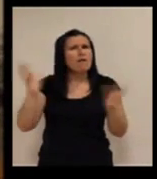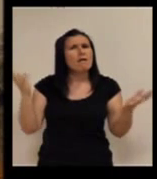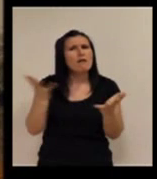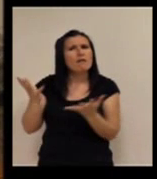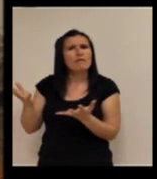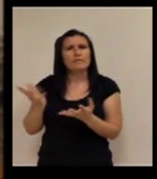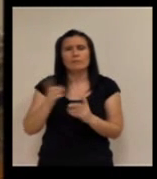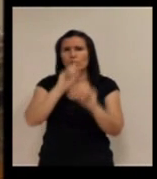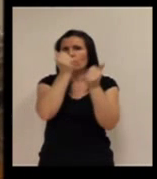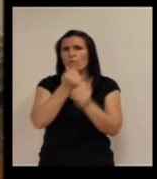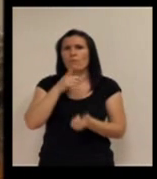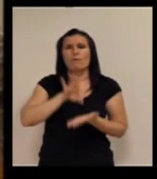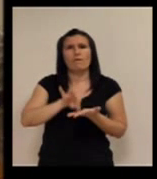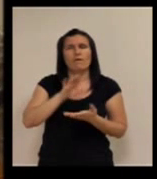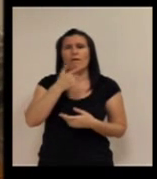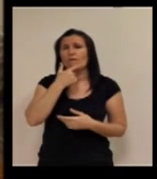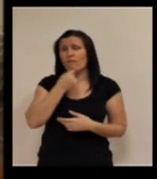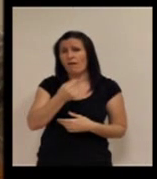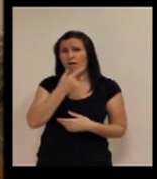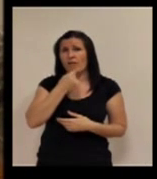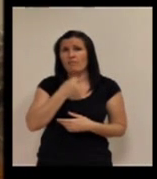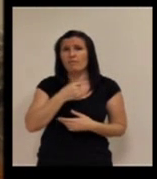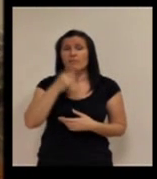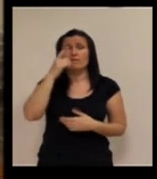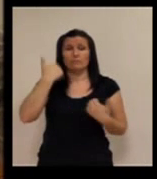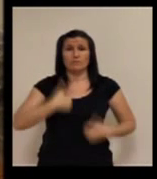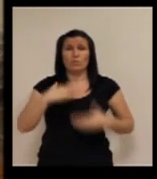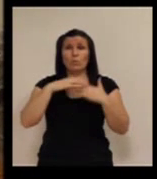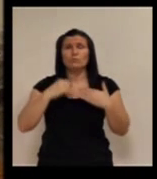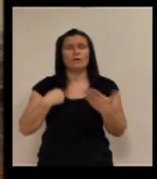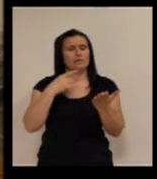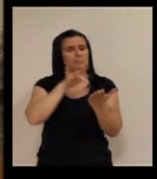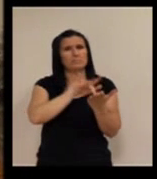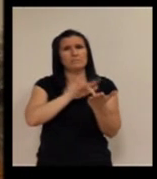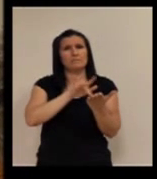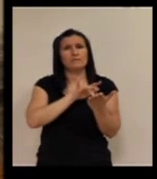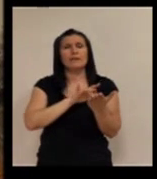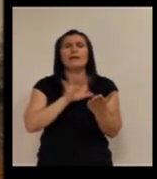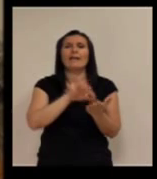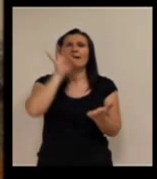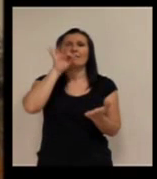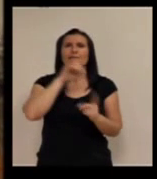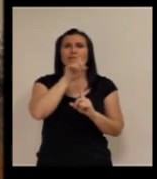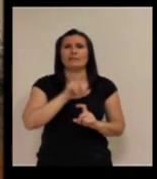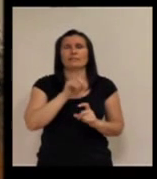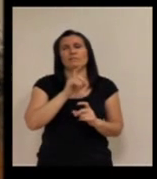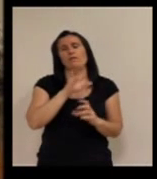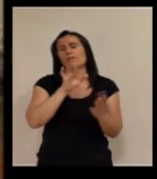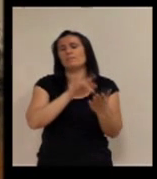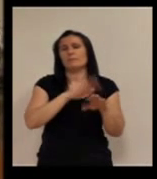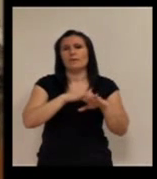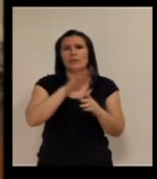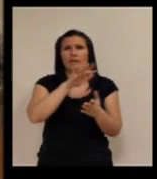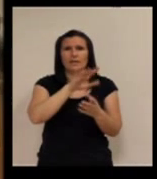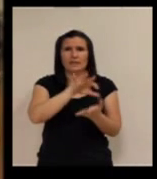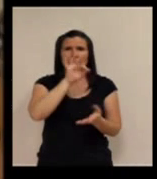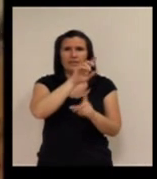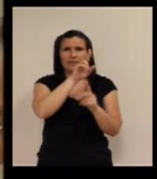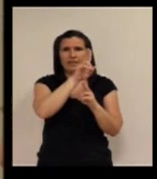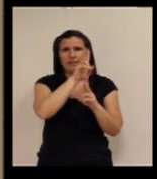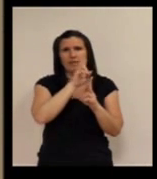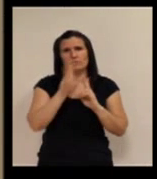y de una forma muy sencilla el usuario simplemente pulsando la pantalla selecciona la respuesta o la situación de emergencia que a él le está ocurriendo.